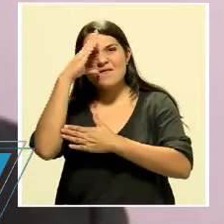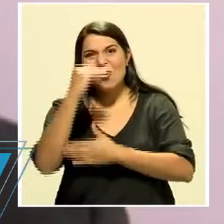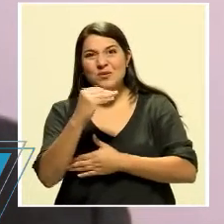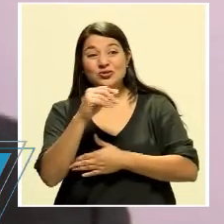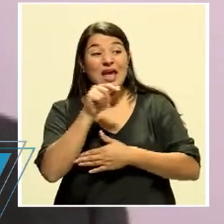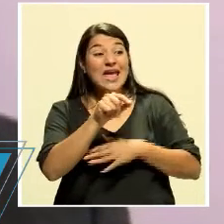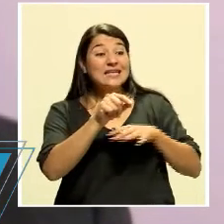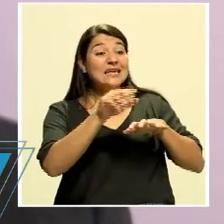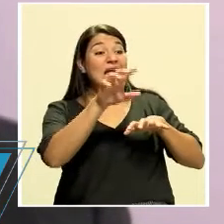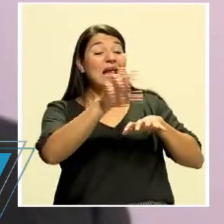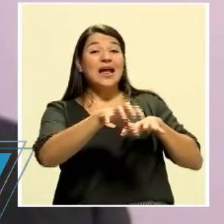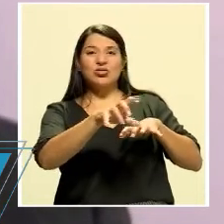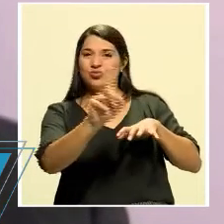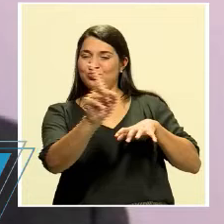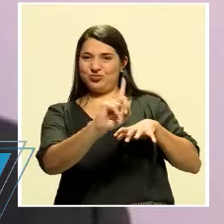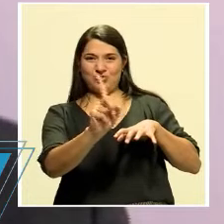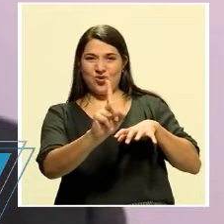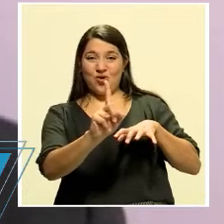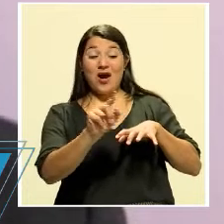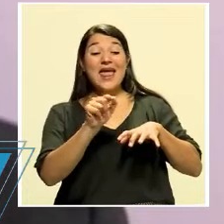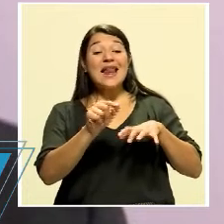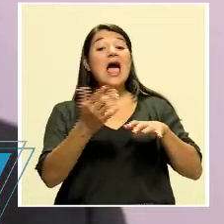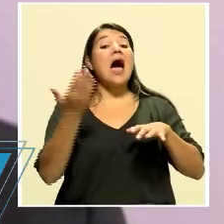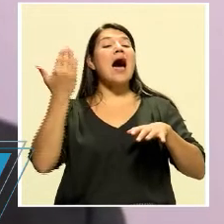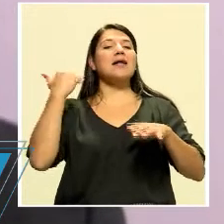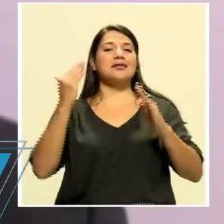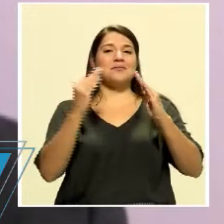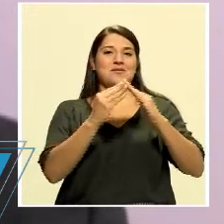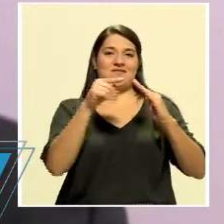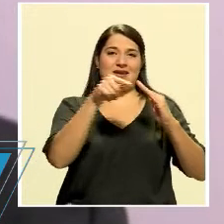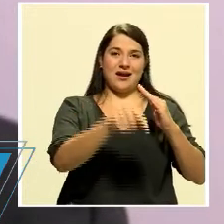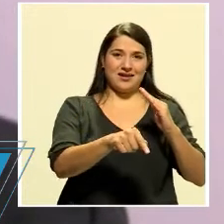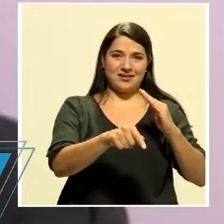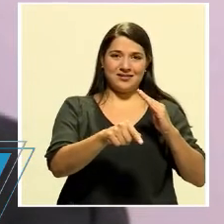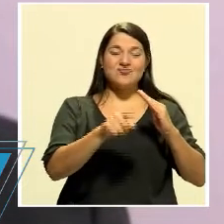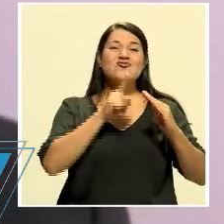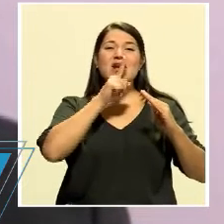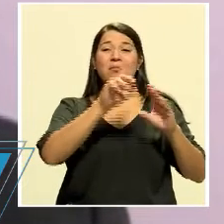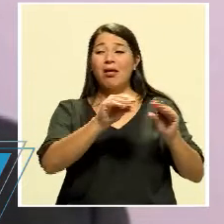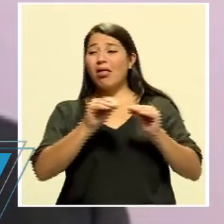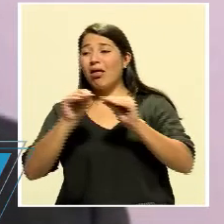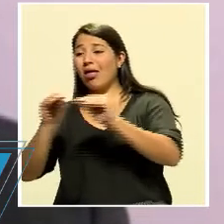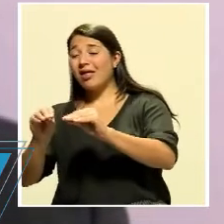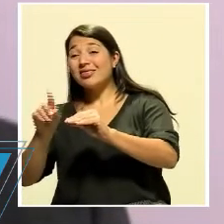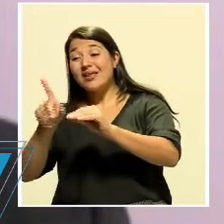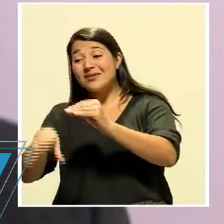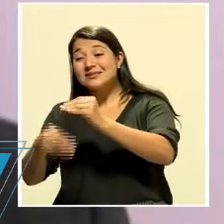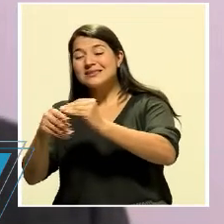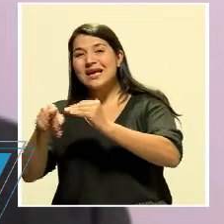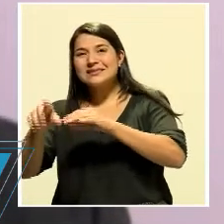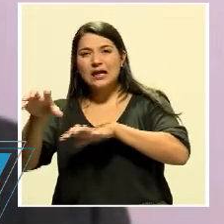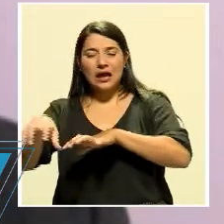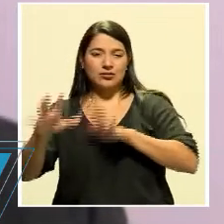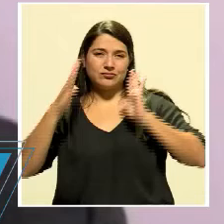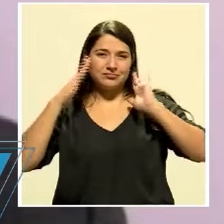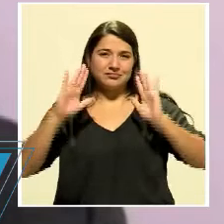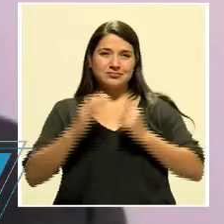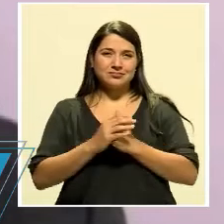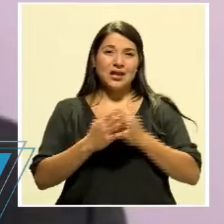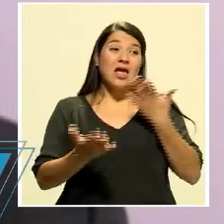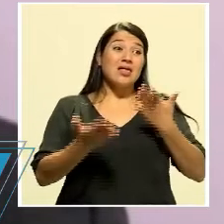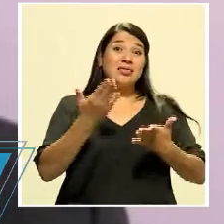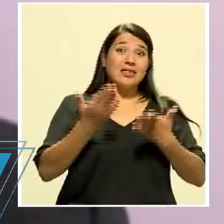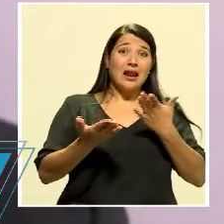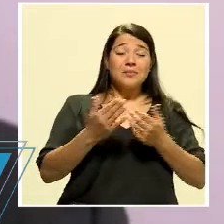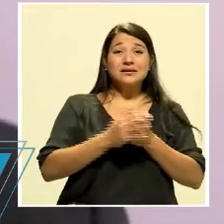donde vivían los papás, pero él había reportado que vivía ahí. Hay datos que cambian también, ajustes en edad, que tal vez eran 38,